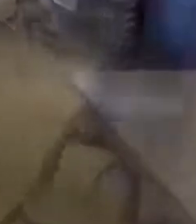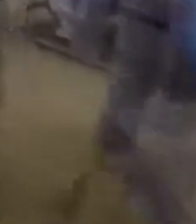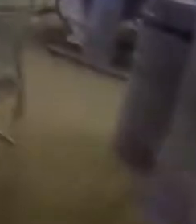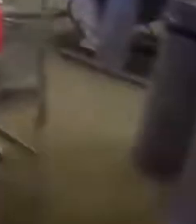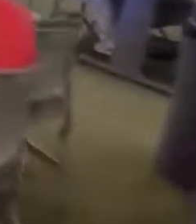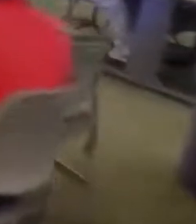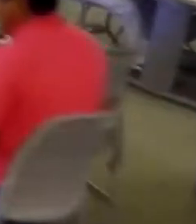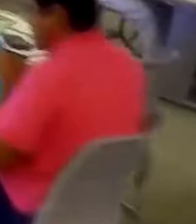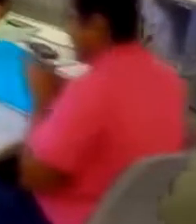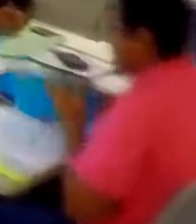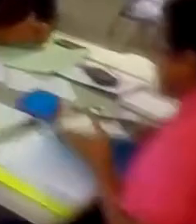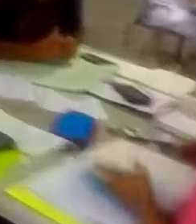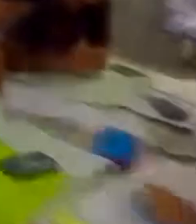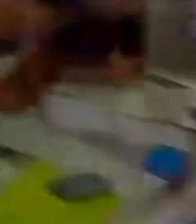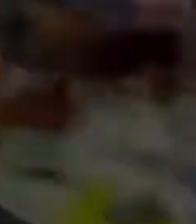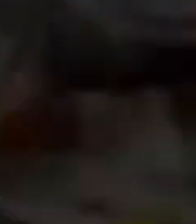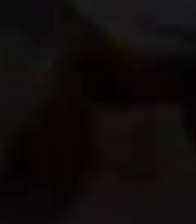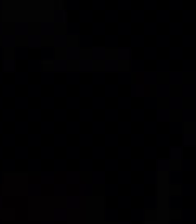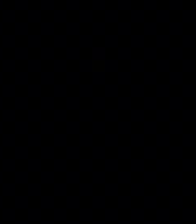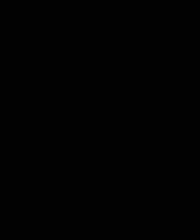¡Gracias! ¡Gracias! ¡Gracias! ¡Gracias!